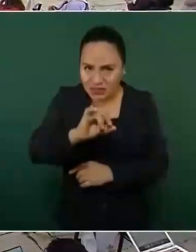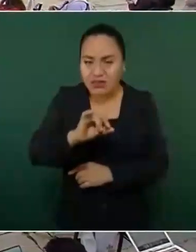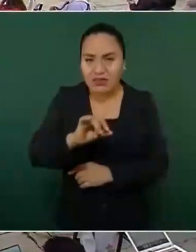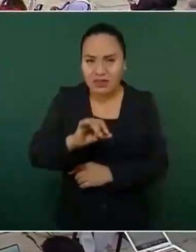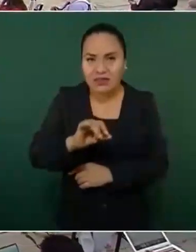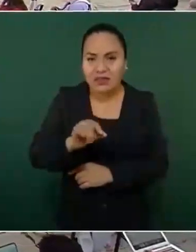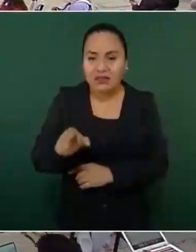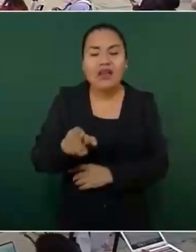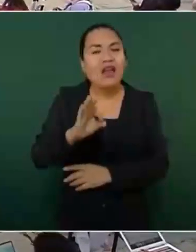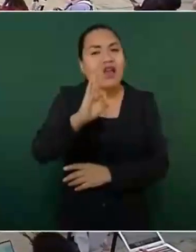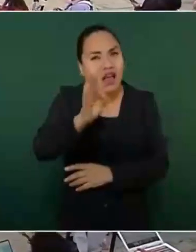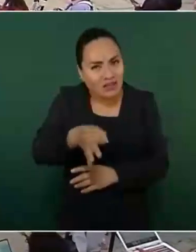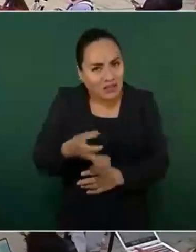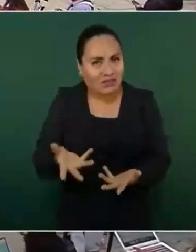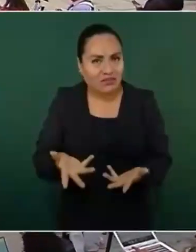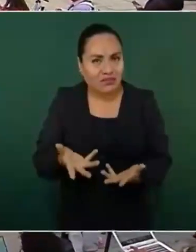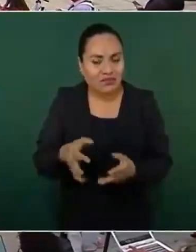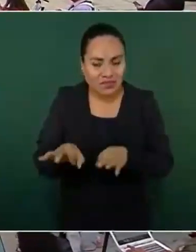mayoría.